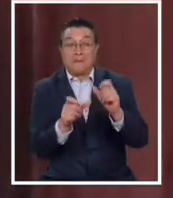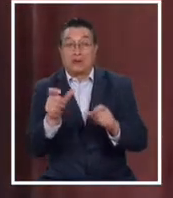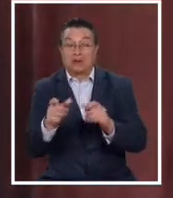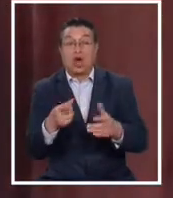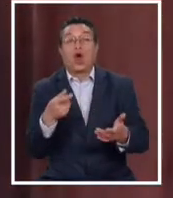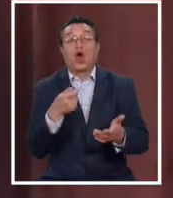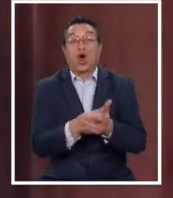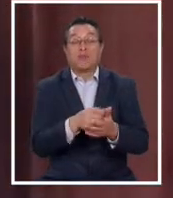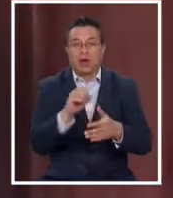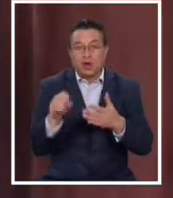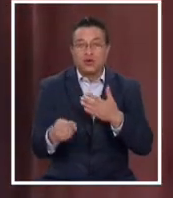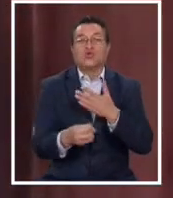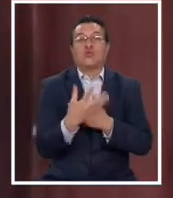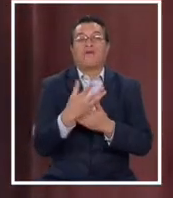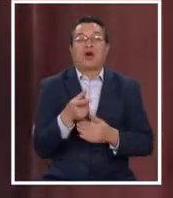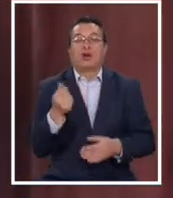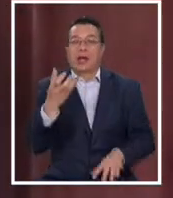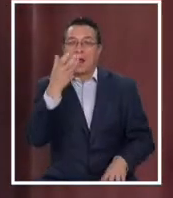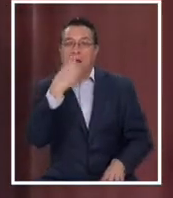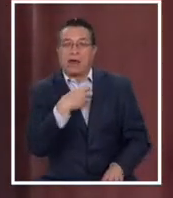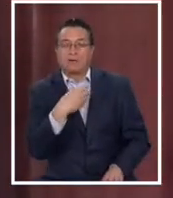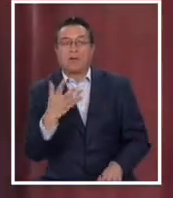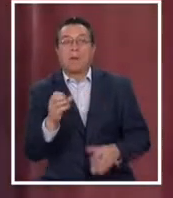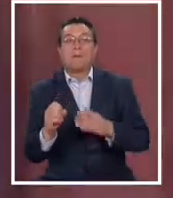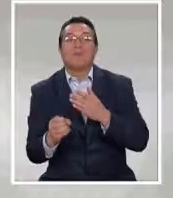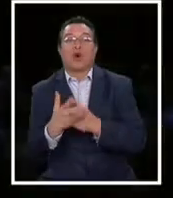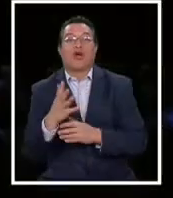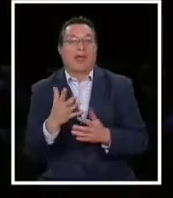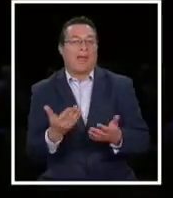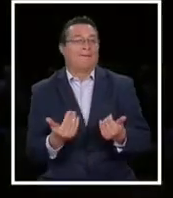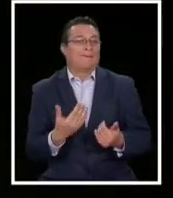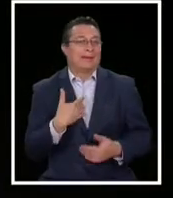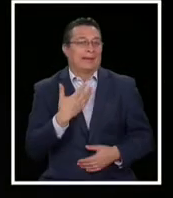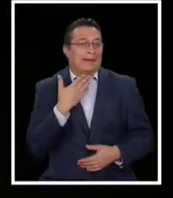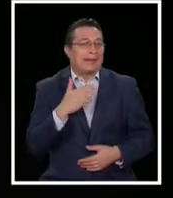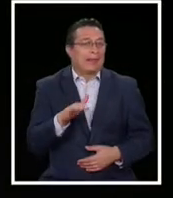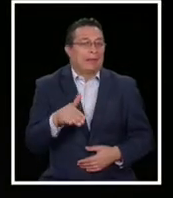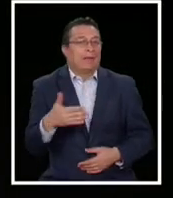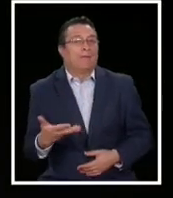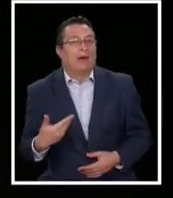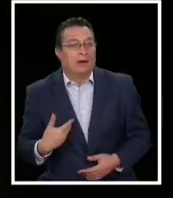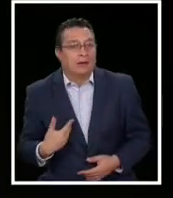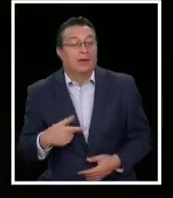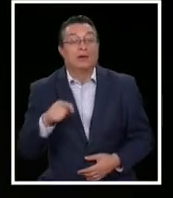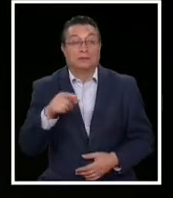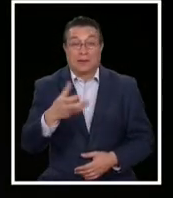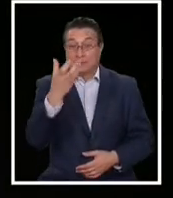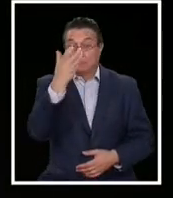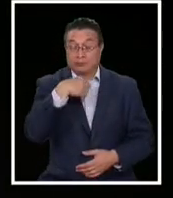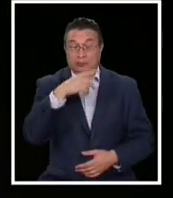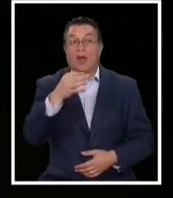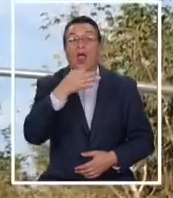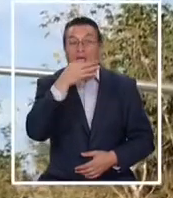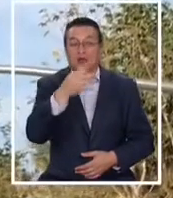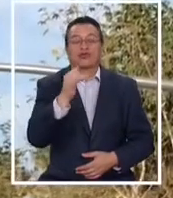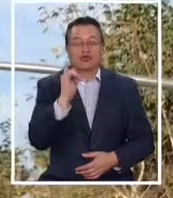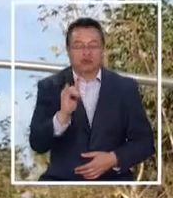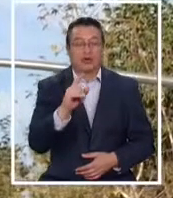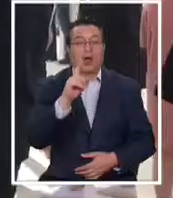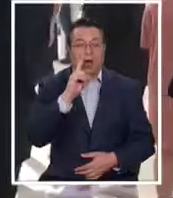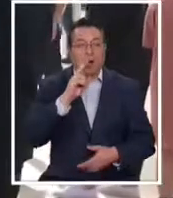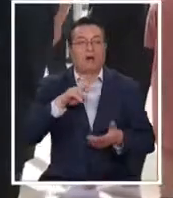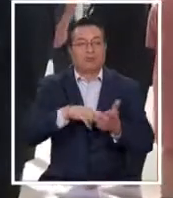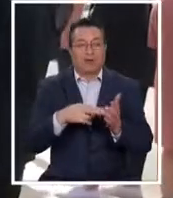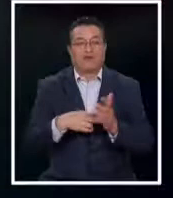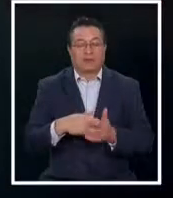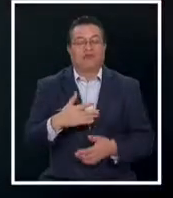adquieran un nuevo celular, uno más moderno. La empresa fabricante de iPhone reconoció los problemas de